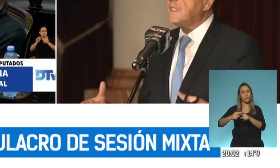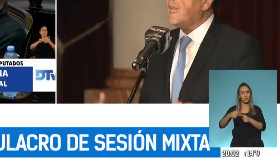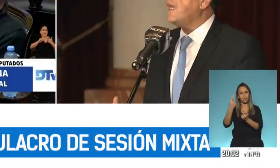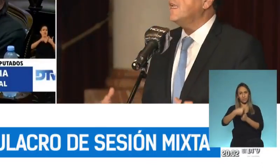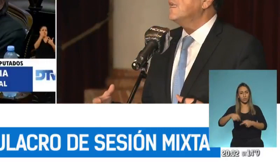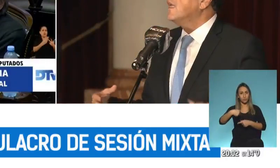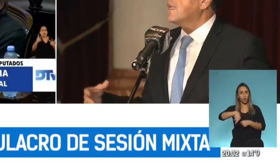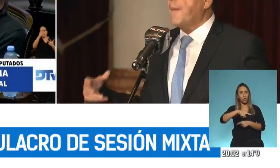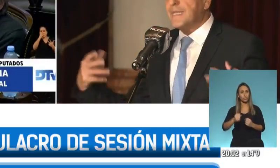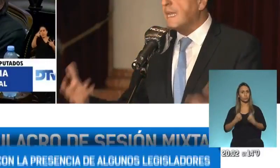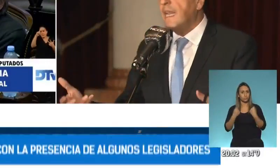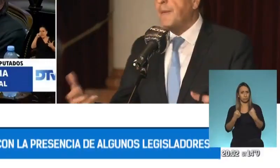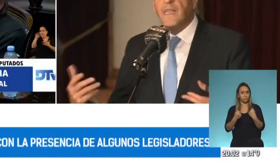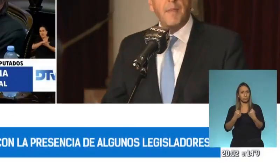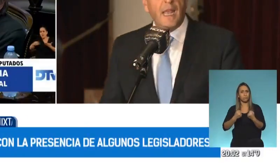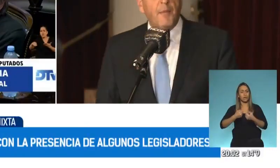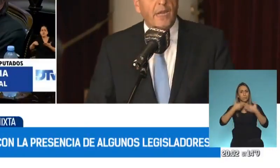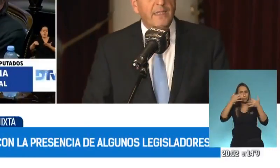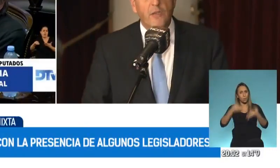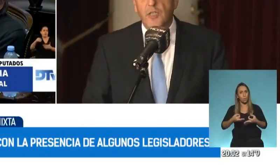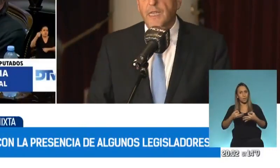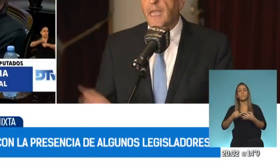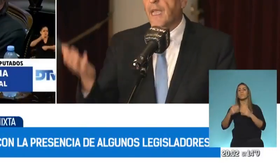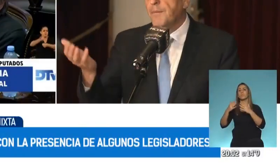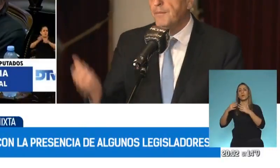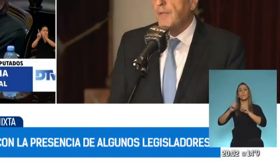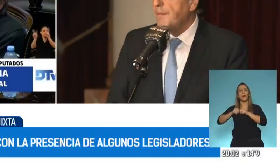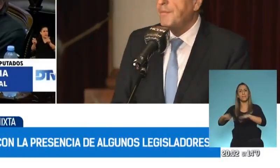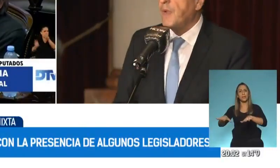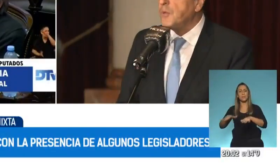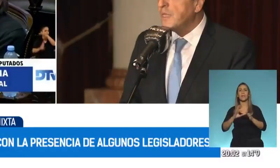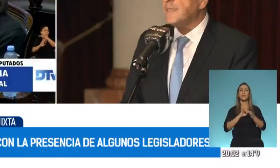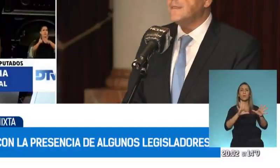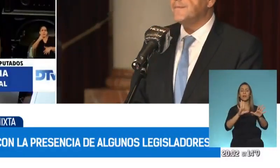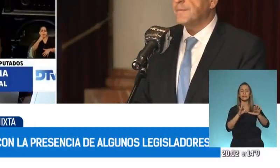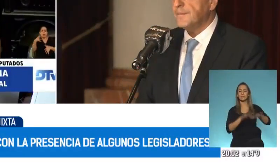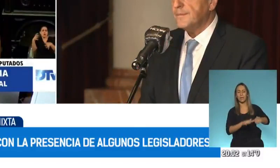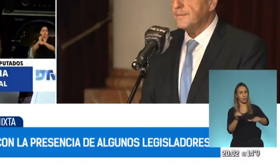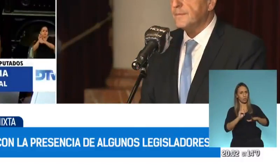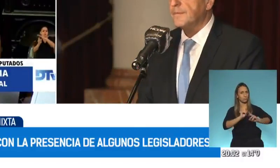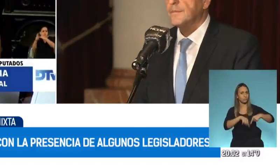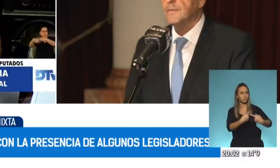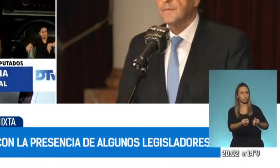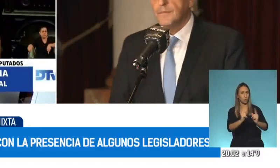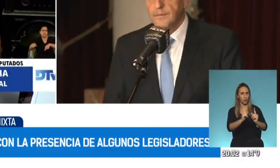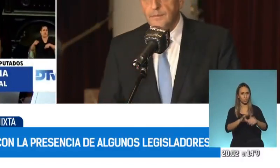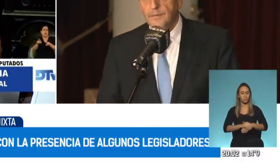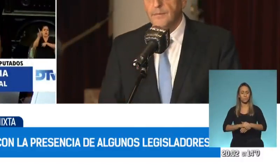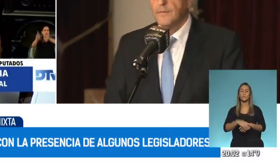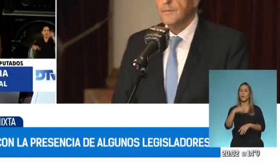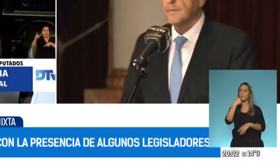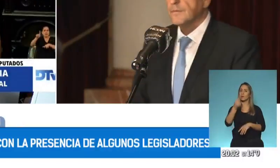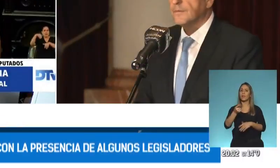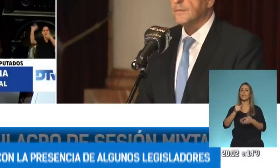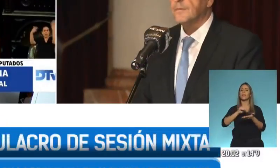para garantizar que a pesar de la pandemia la democracia no se detenga. ¿Preguntas? Diputado Luis Nimal de Canal 9,